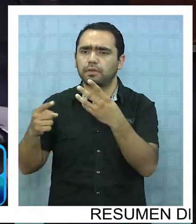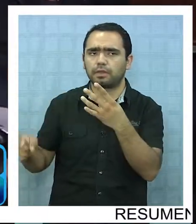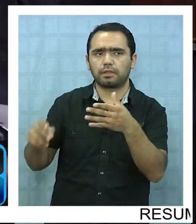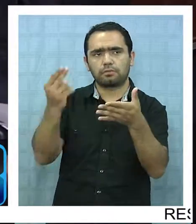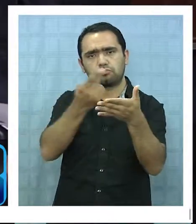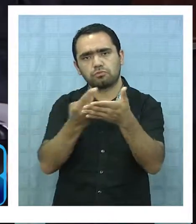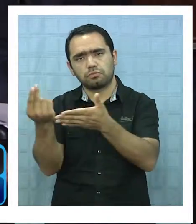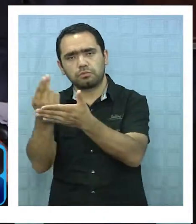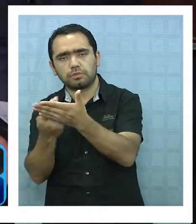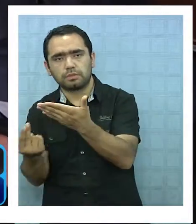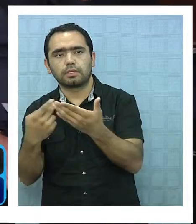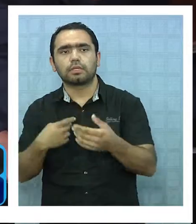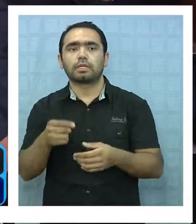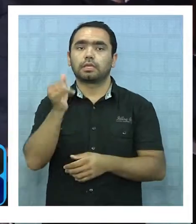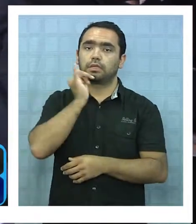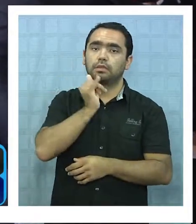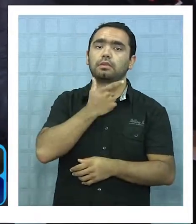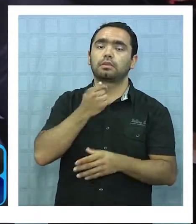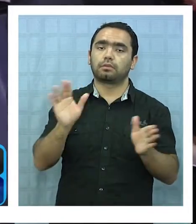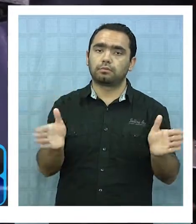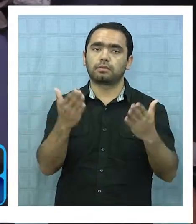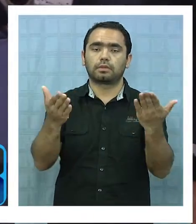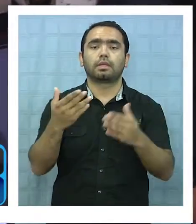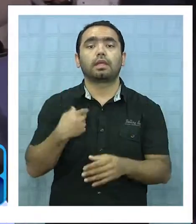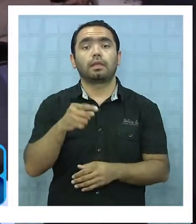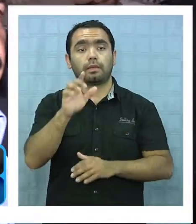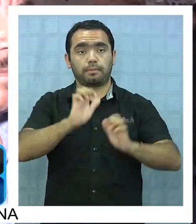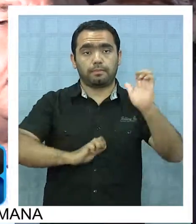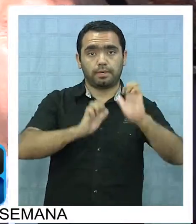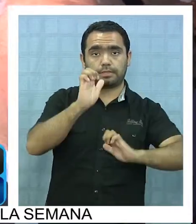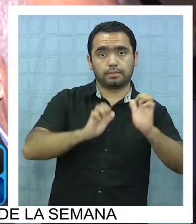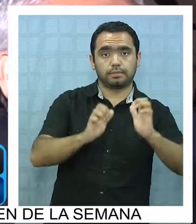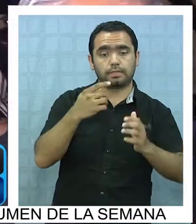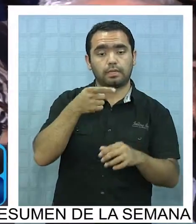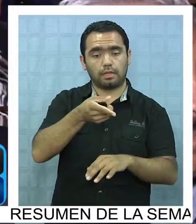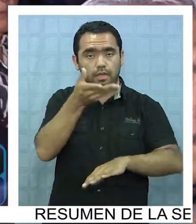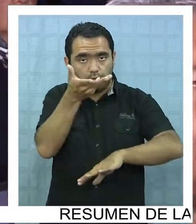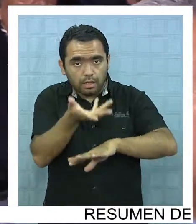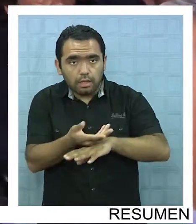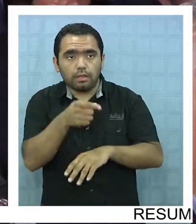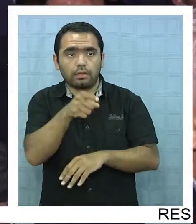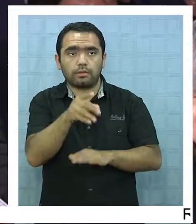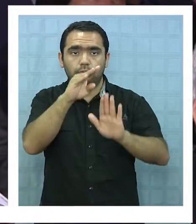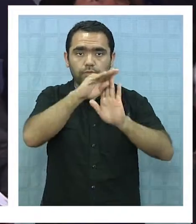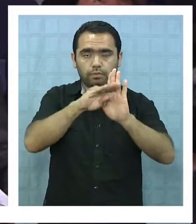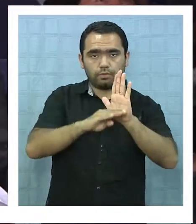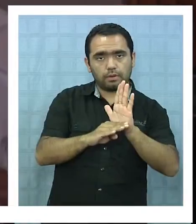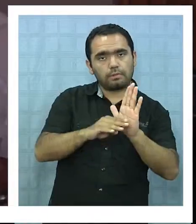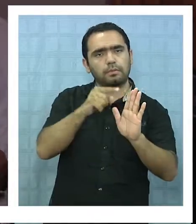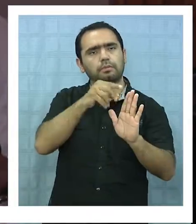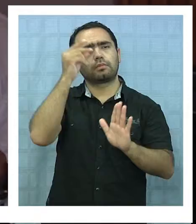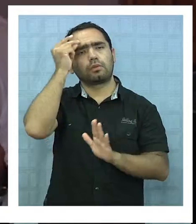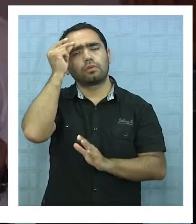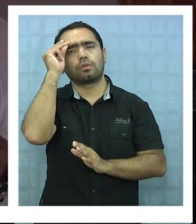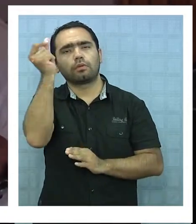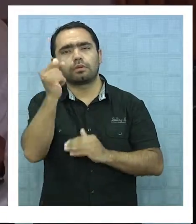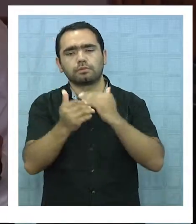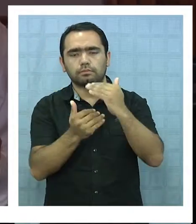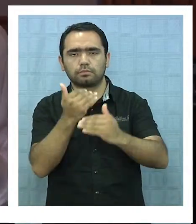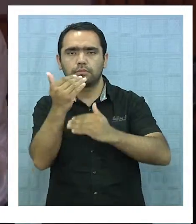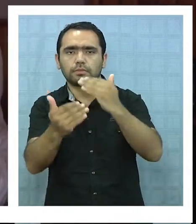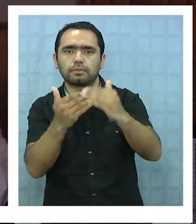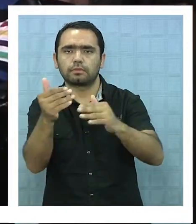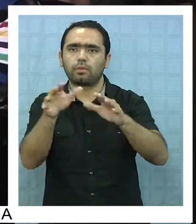busca potenciar este sector. La empresa Take of Consulting ejecutará el programa basado en la innovación, emprendimiento,